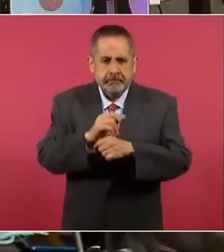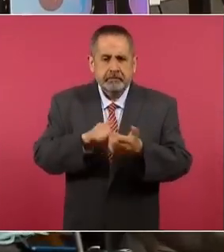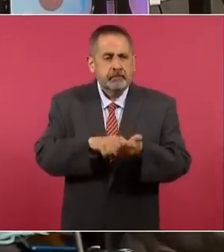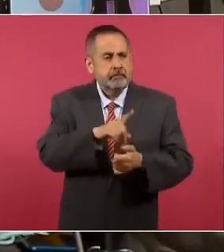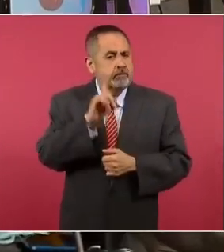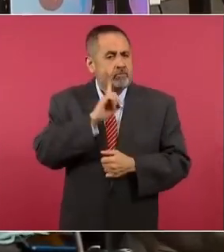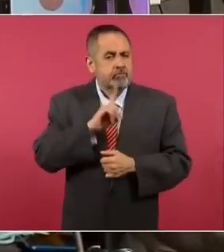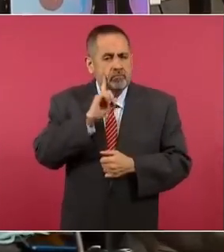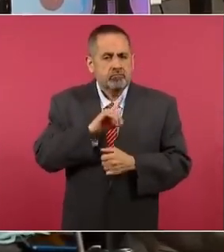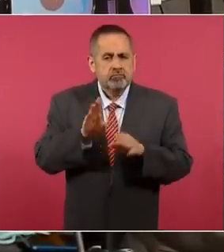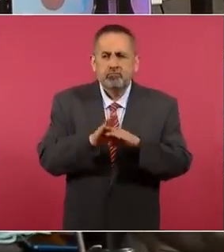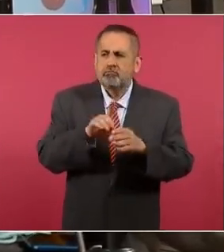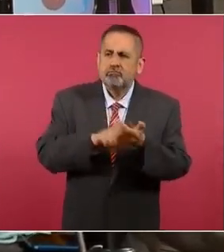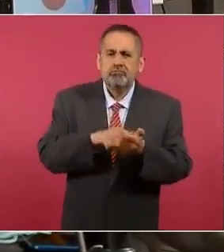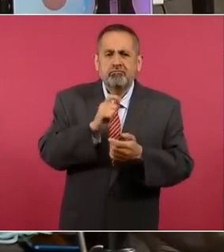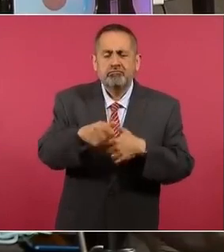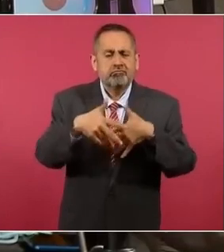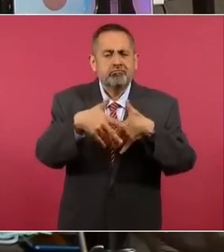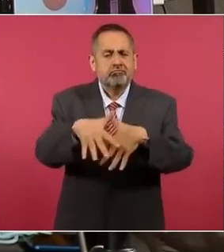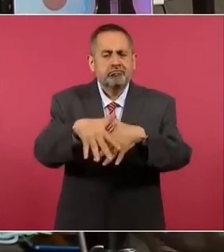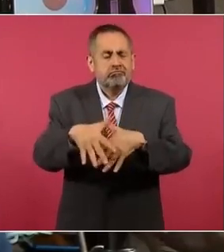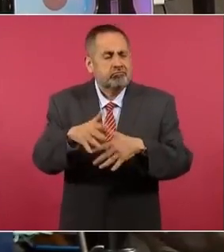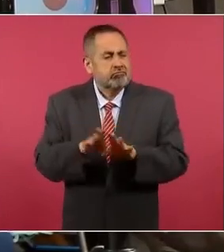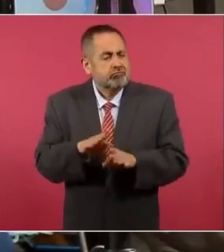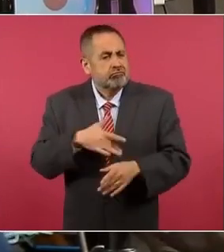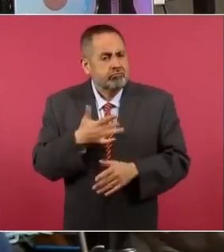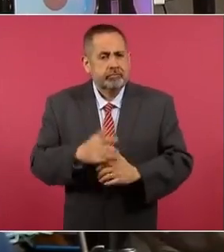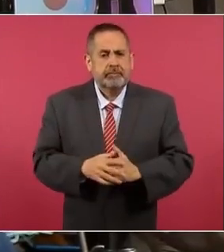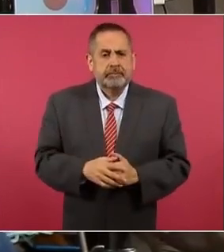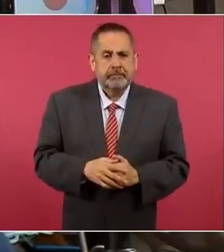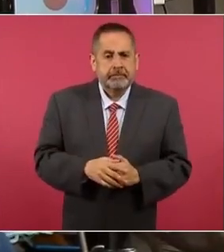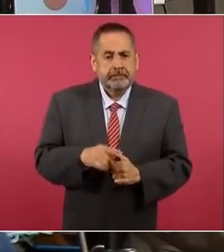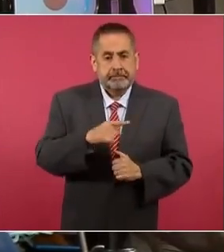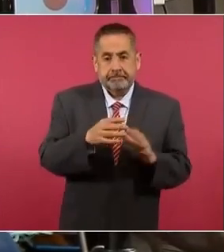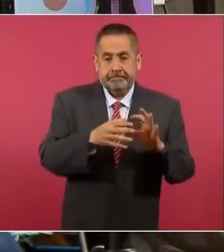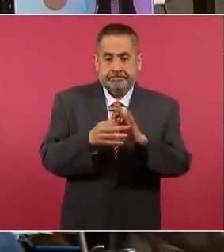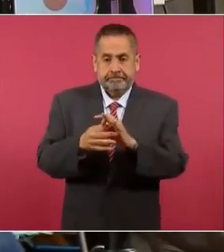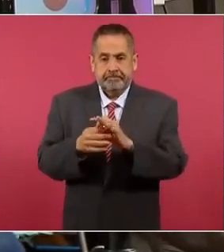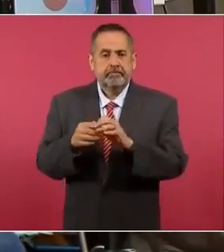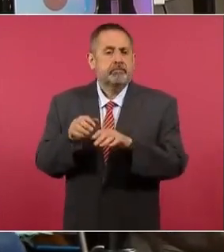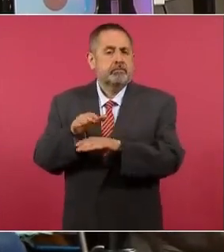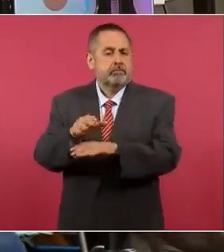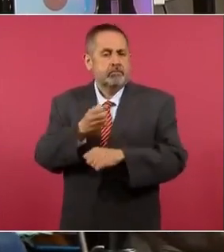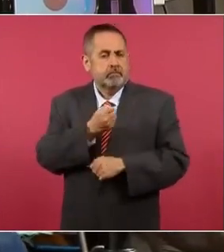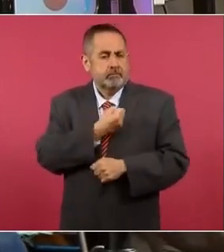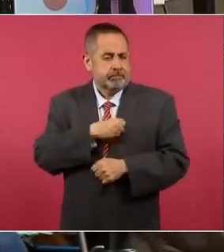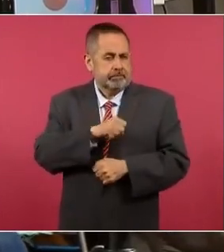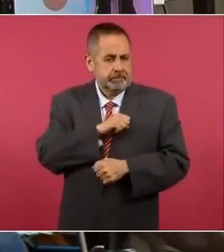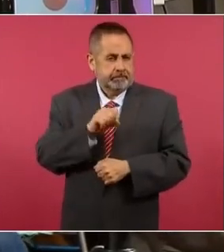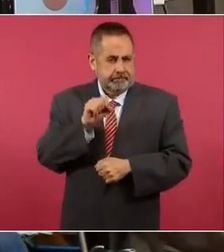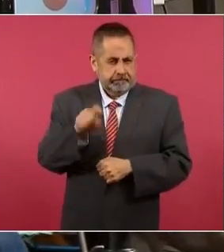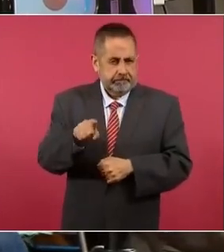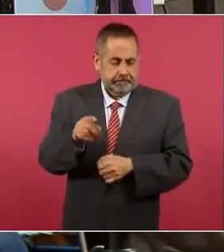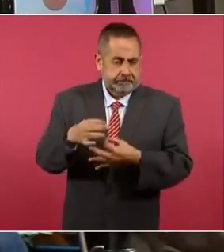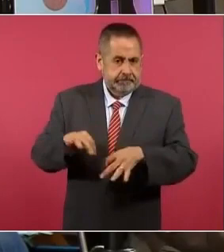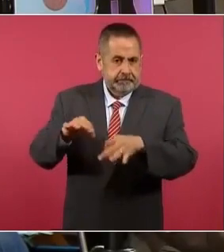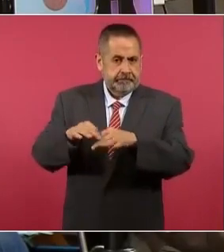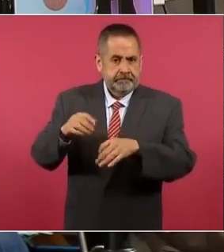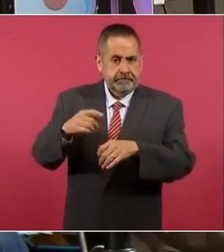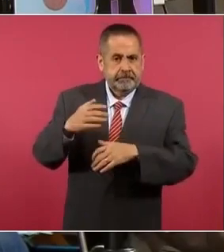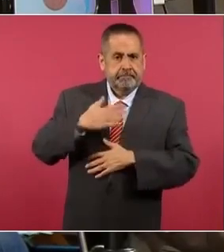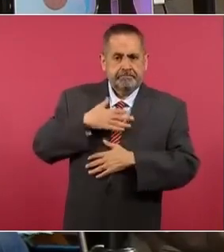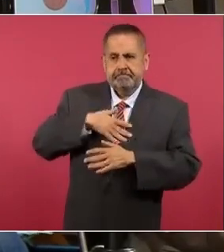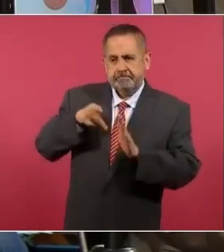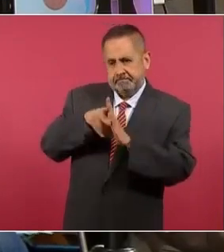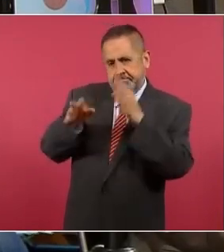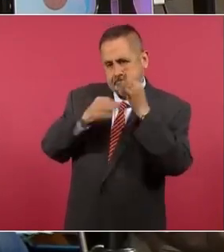representaba esta marcha. Y tiene mucha relación con el tema de la salud, que es prioritario en mi medio de